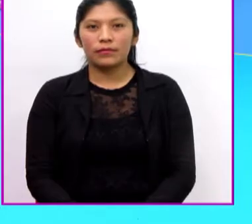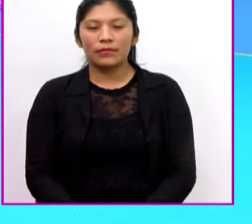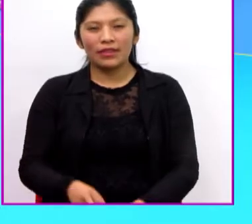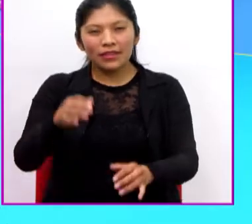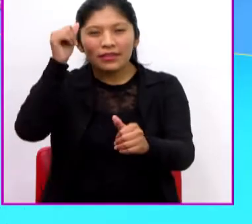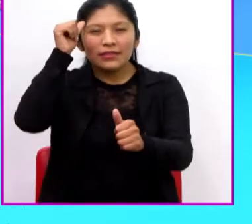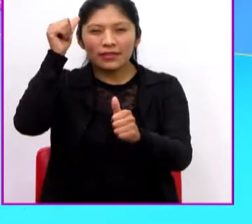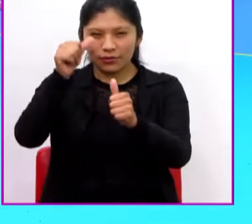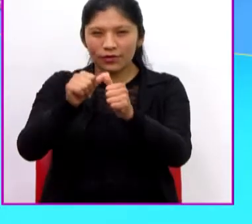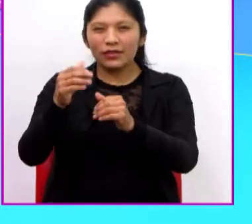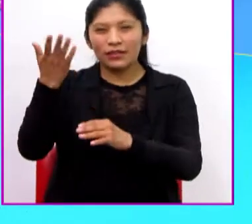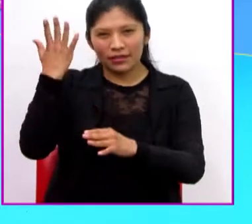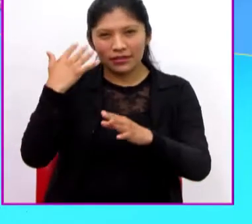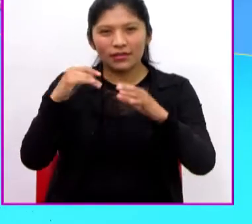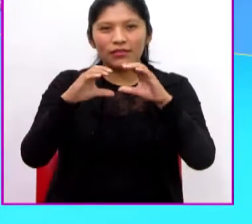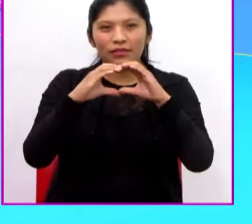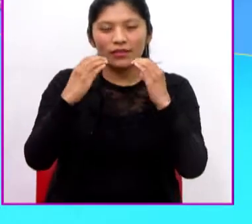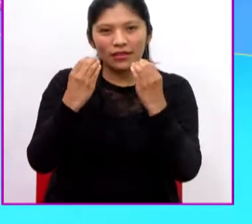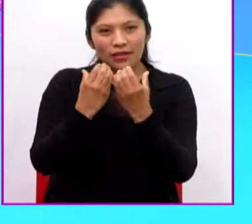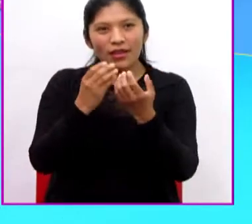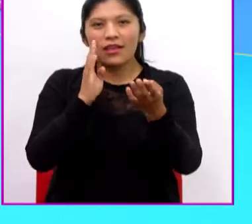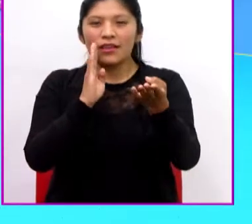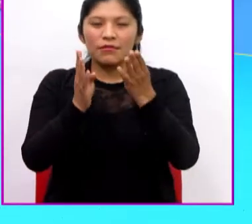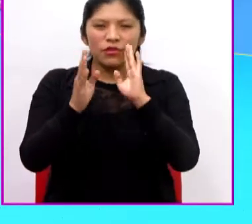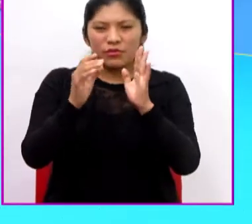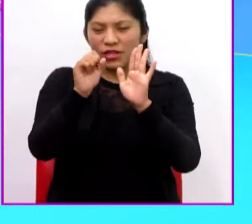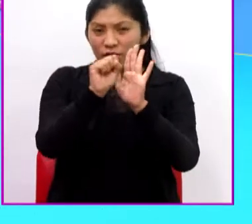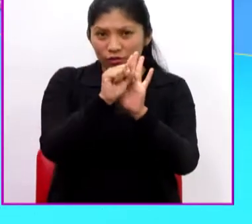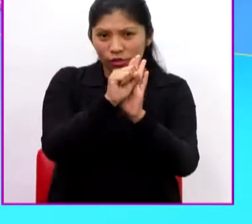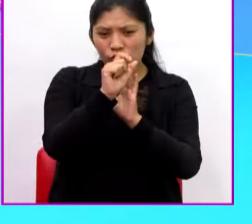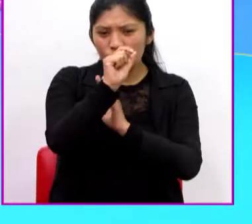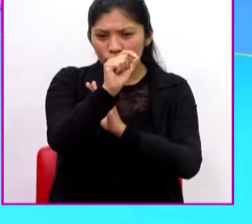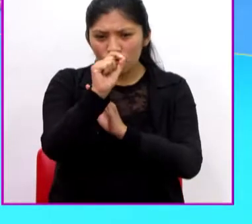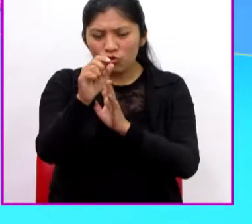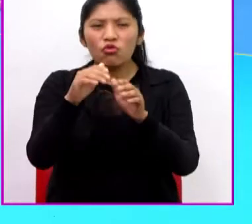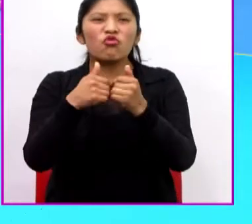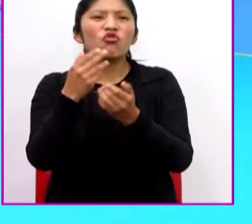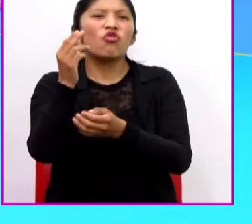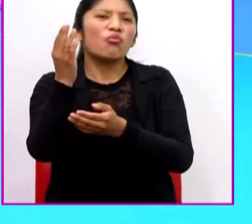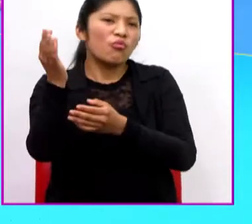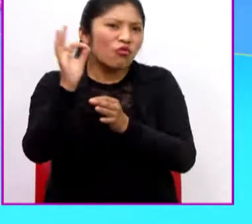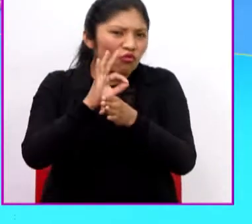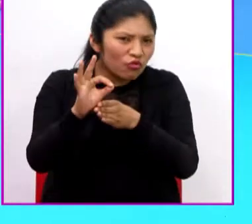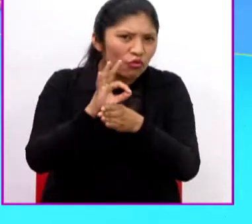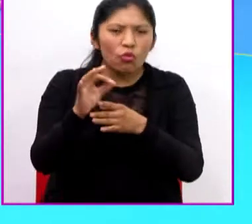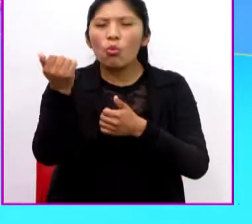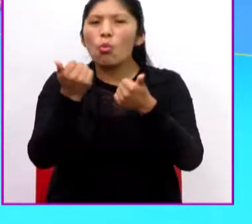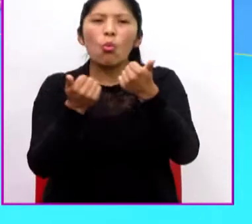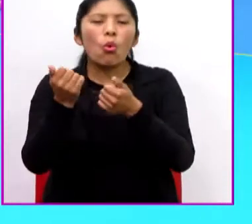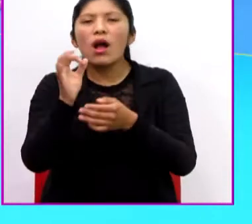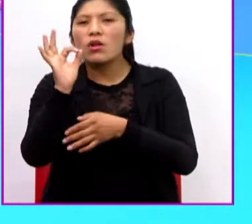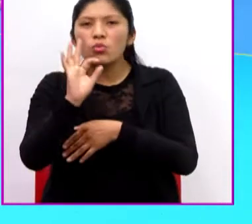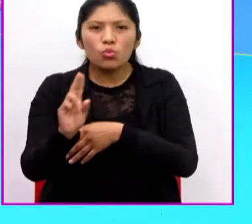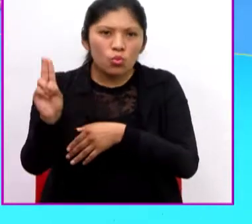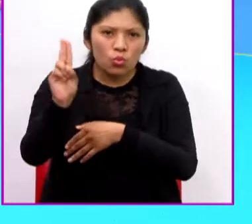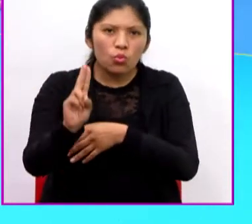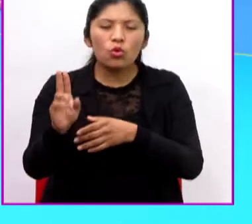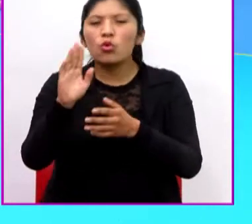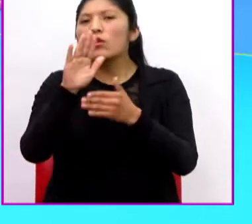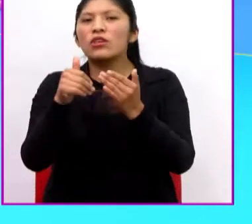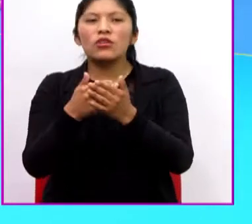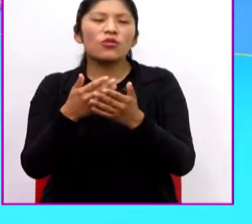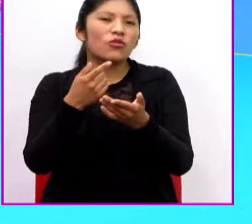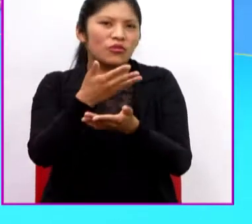¿Recuerdan que en las anteriores clases habíamos hablado de los signos de puntuación, cómo funcionaban, cuáles eran sus usos y cuáles eran estos?